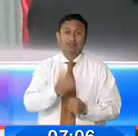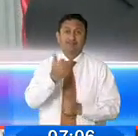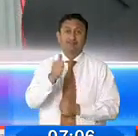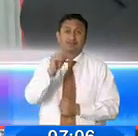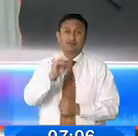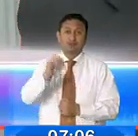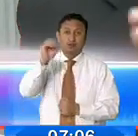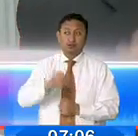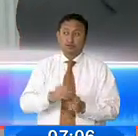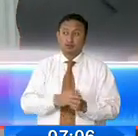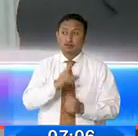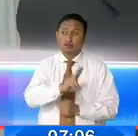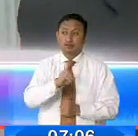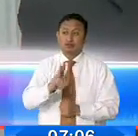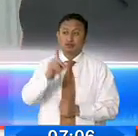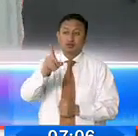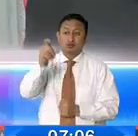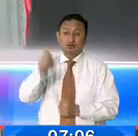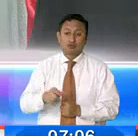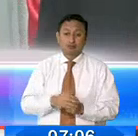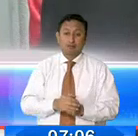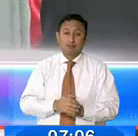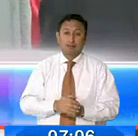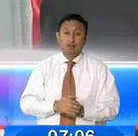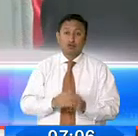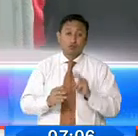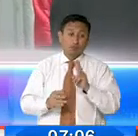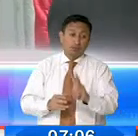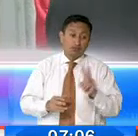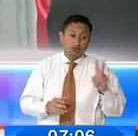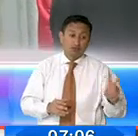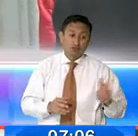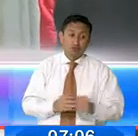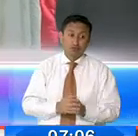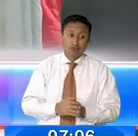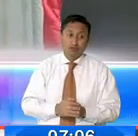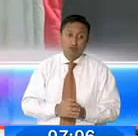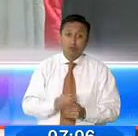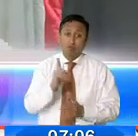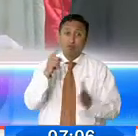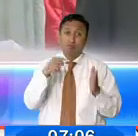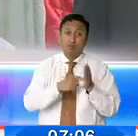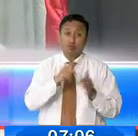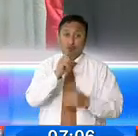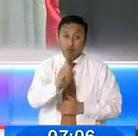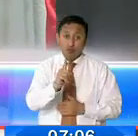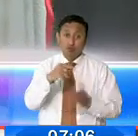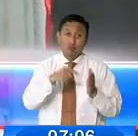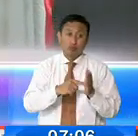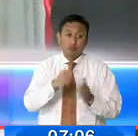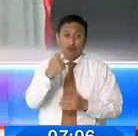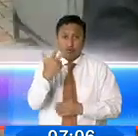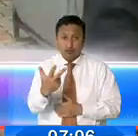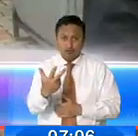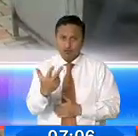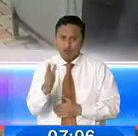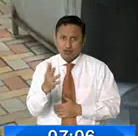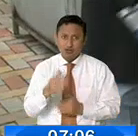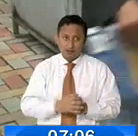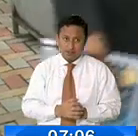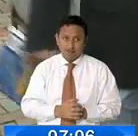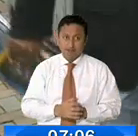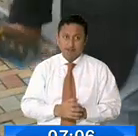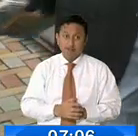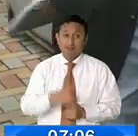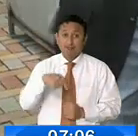de los 221 cantones del país son 22 cantones. No hay .1 cantón, no hay .3 de cantón. Pero esta no